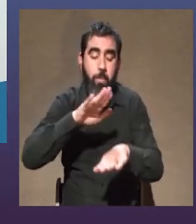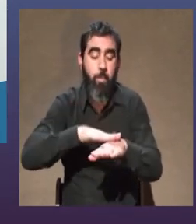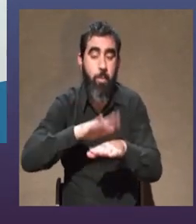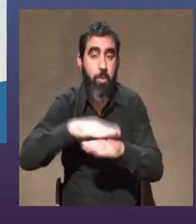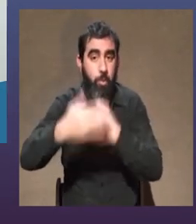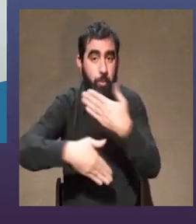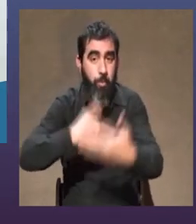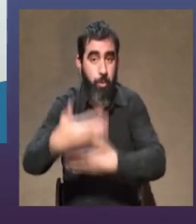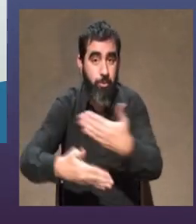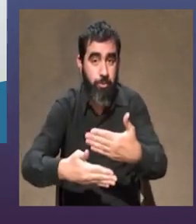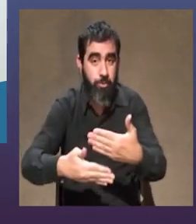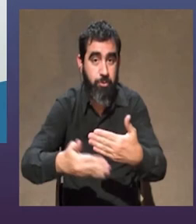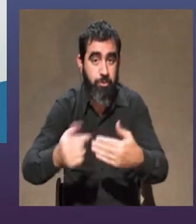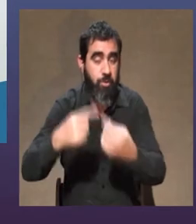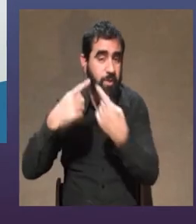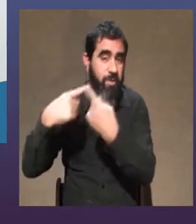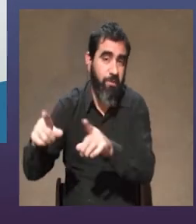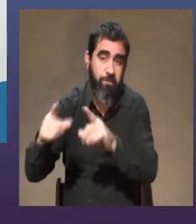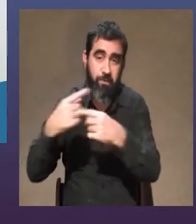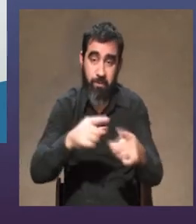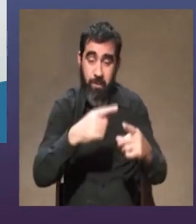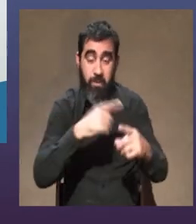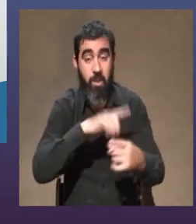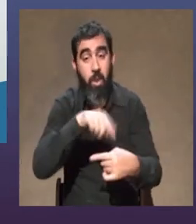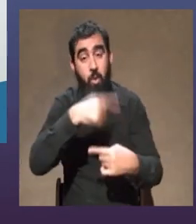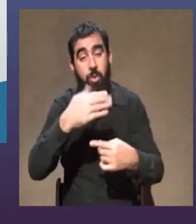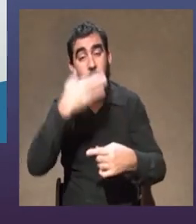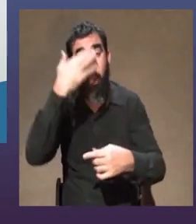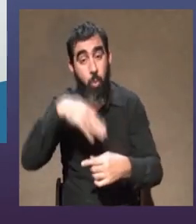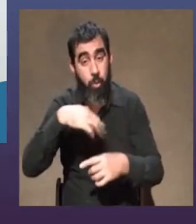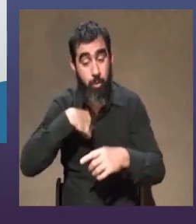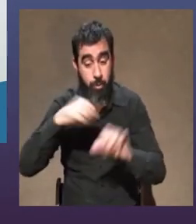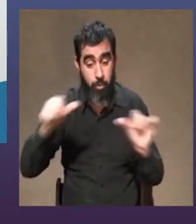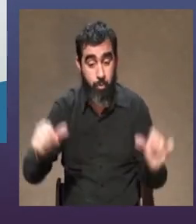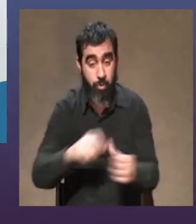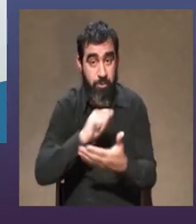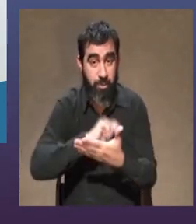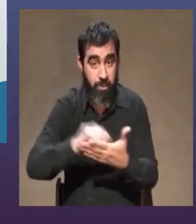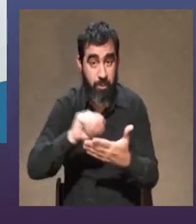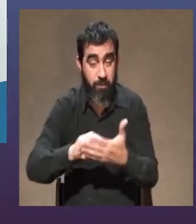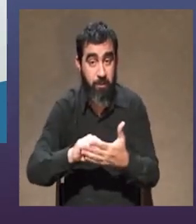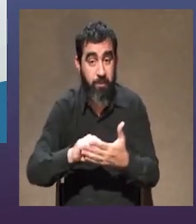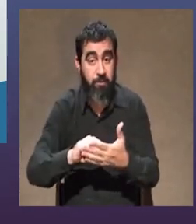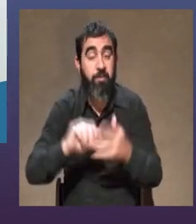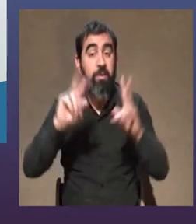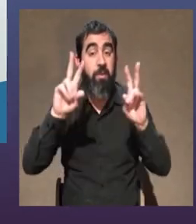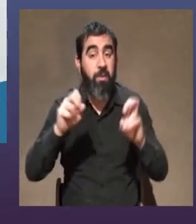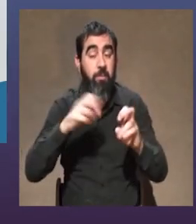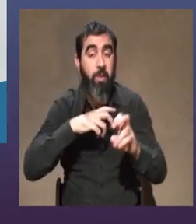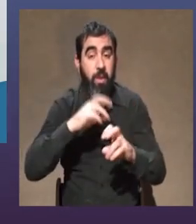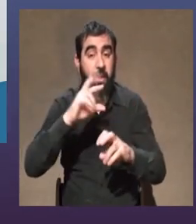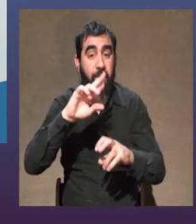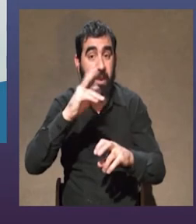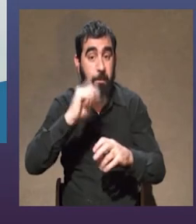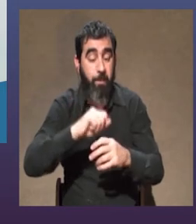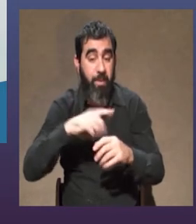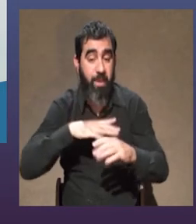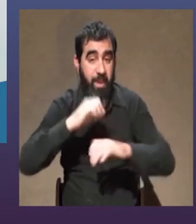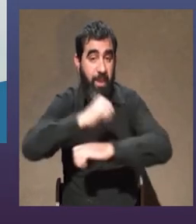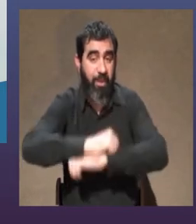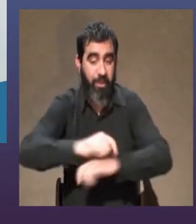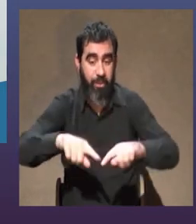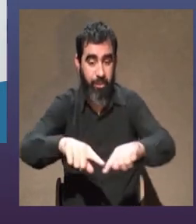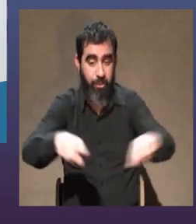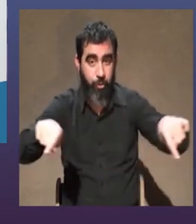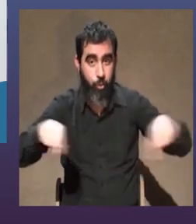y para mí eso no tiene nada que ver con una de las últimas cosas que escribí que es como dramaturgia de escritorio digamos